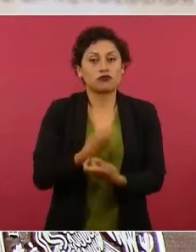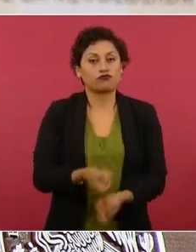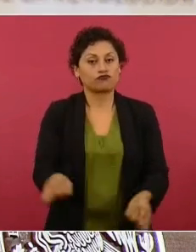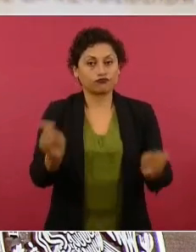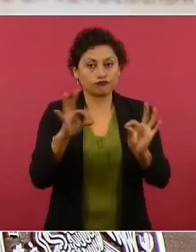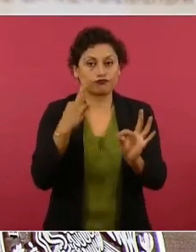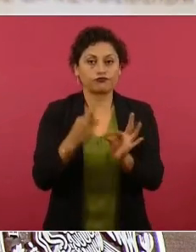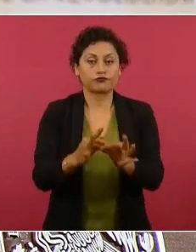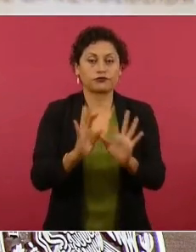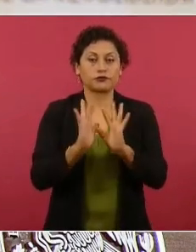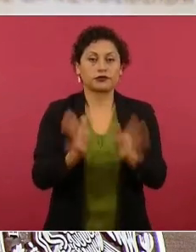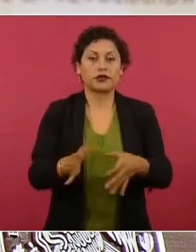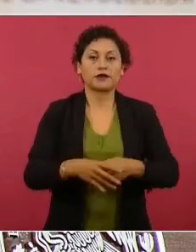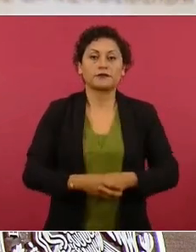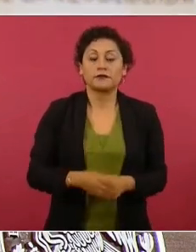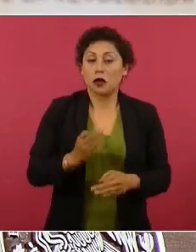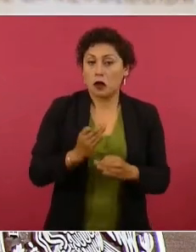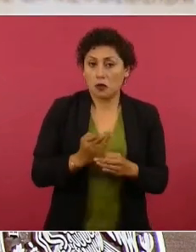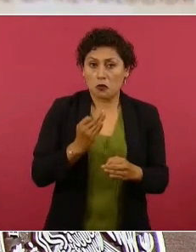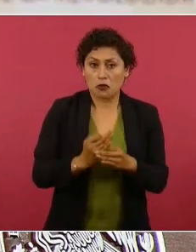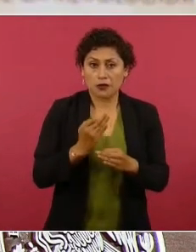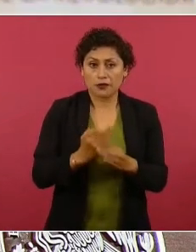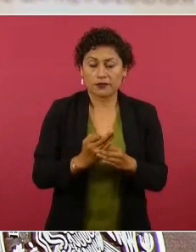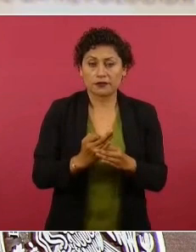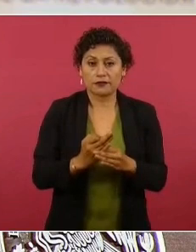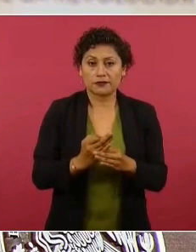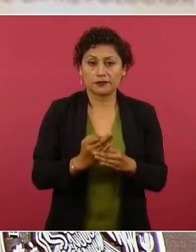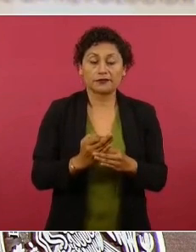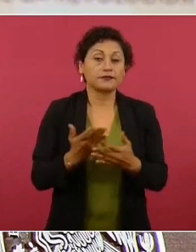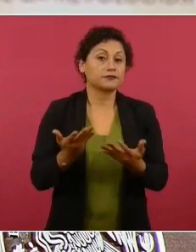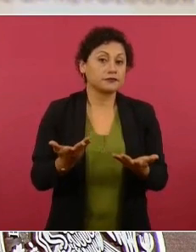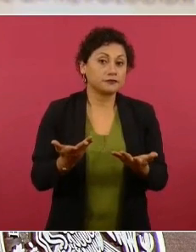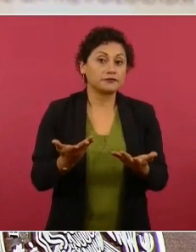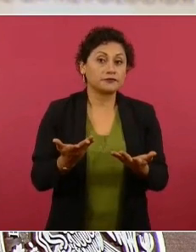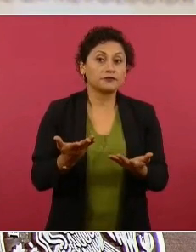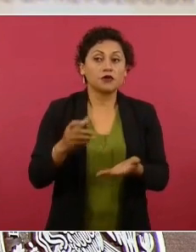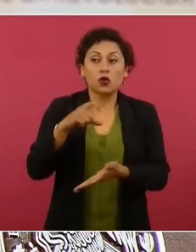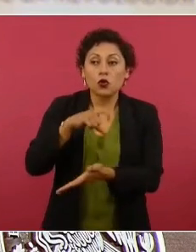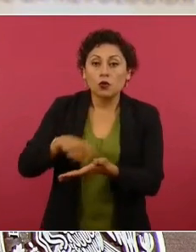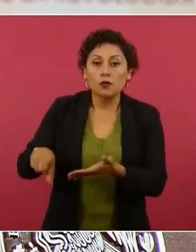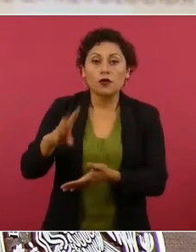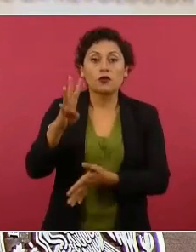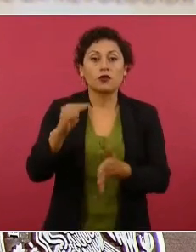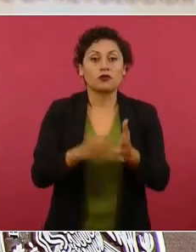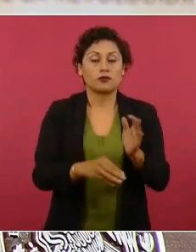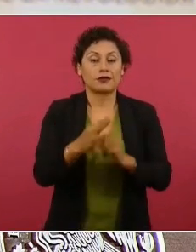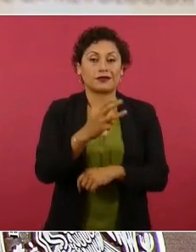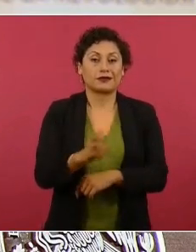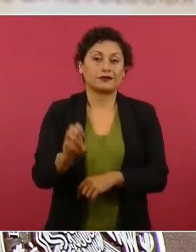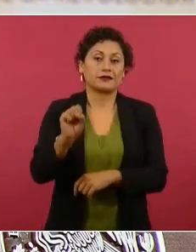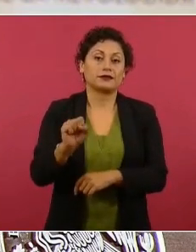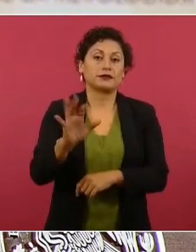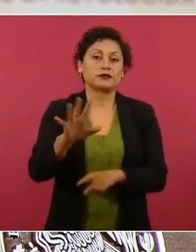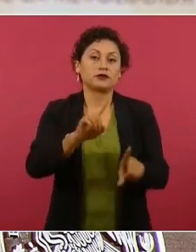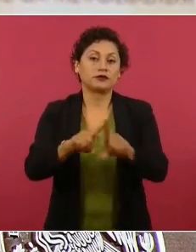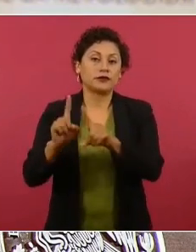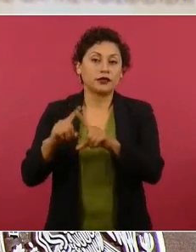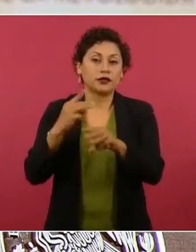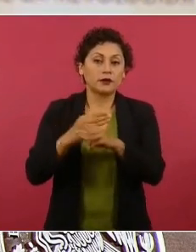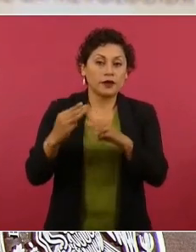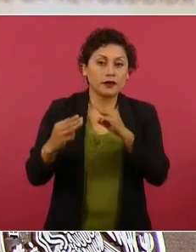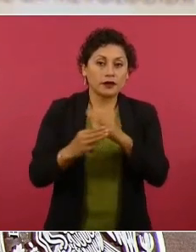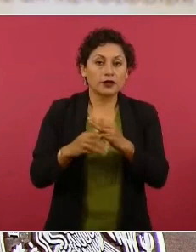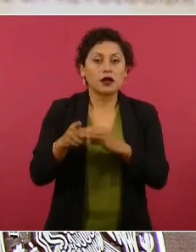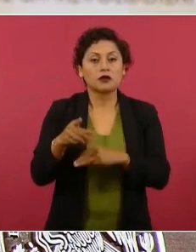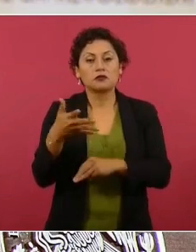completas. Y en este momento estamos en el proceso de adquisición de cuatro mil 331 piezas de equipo por un monto de